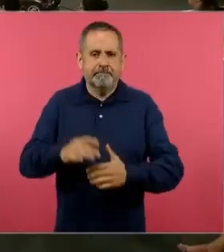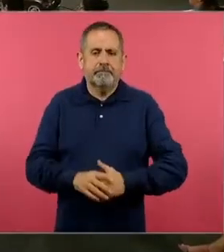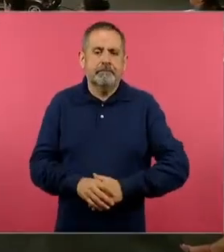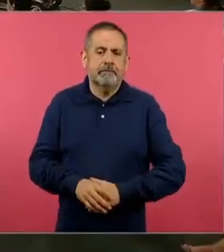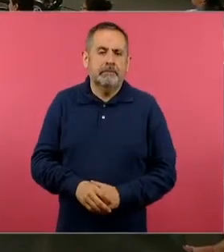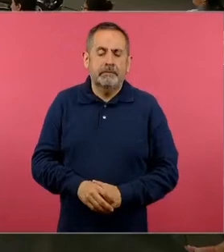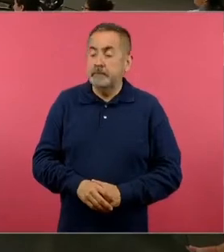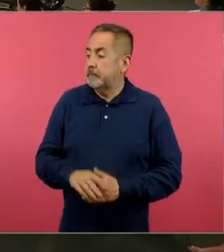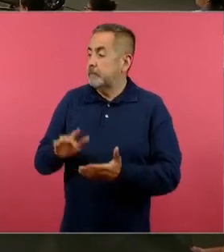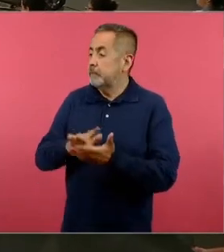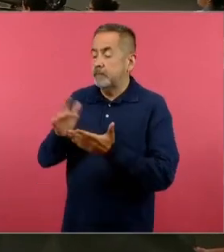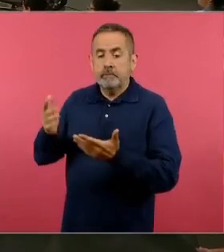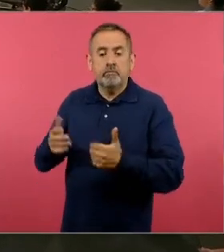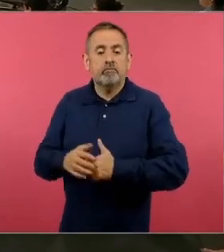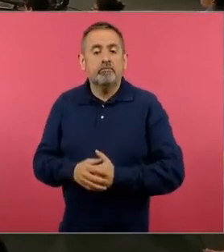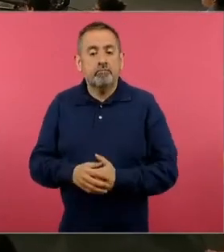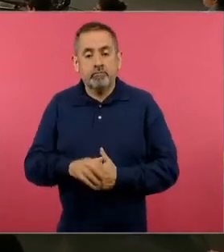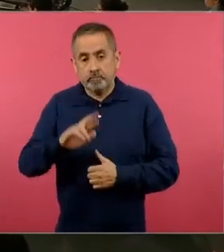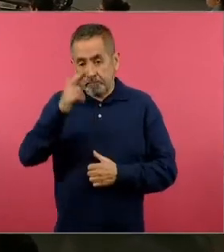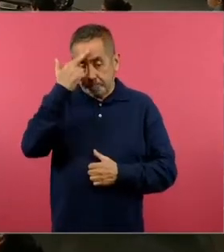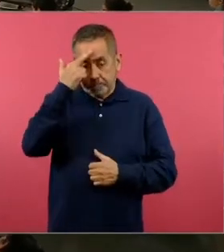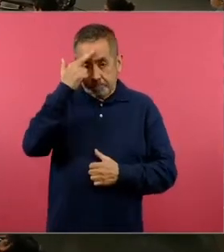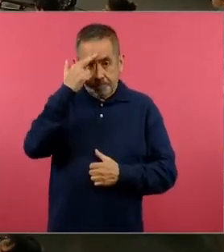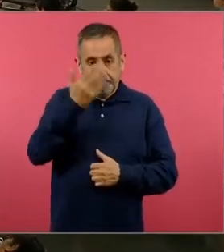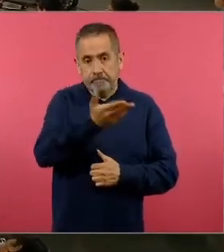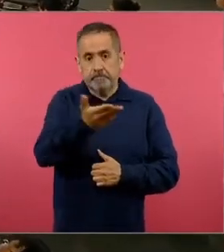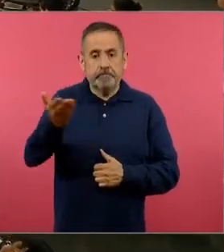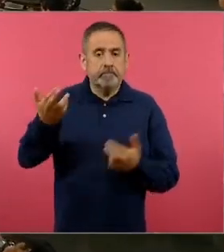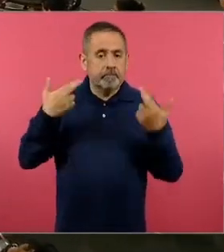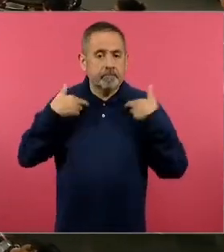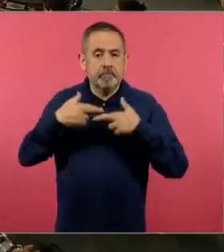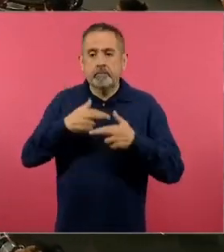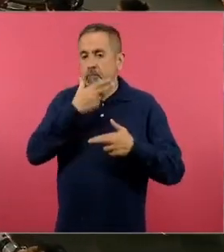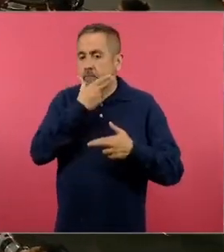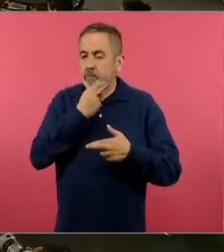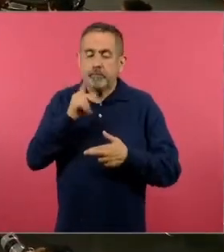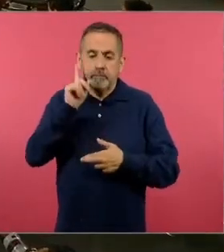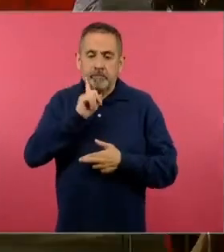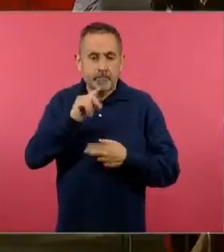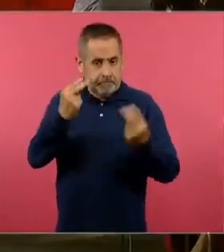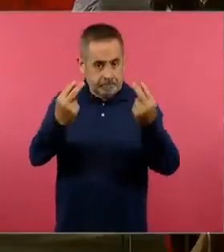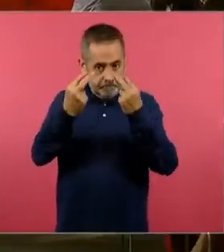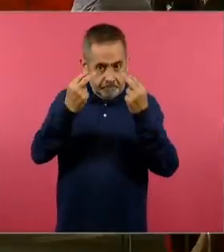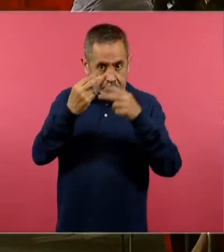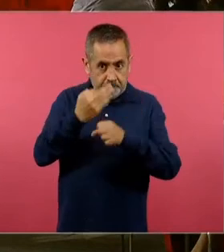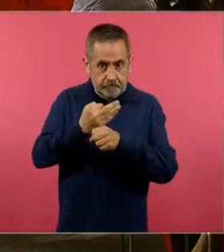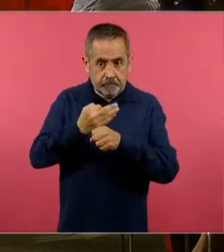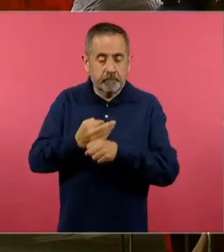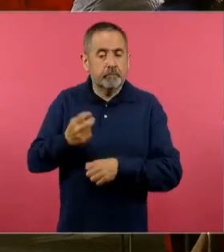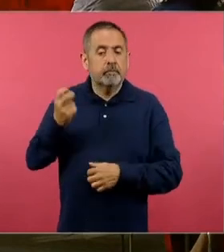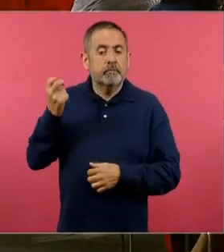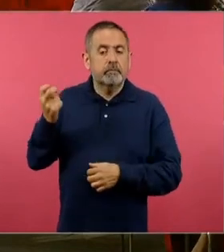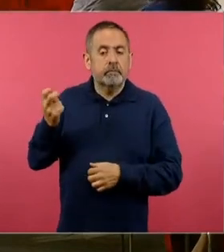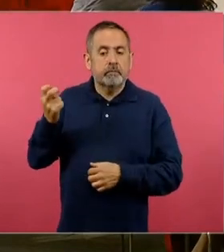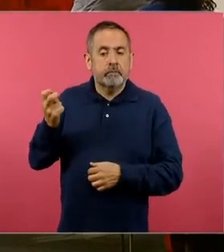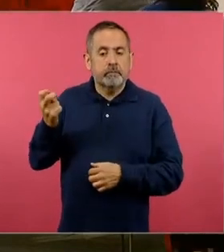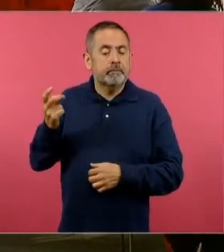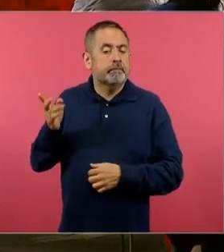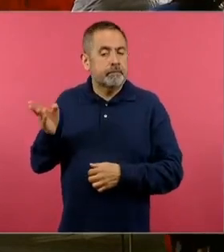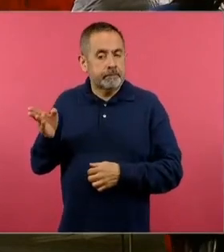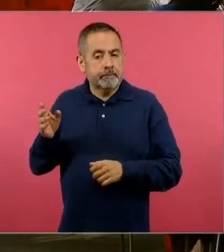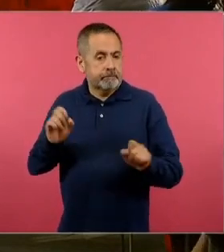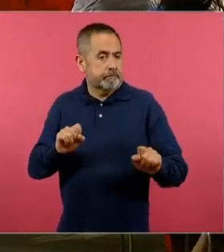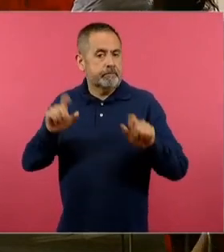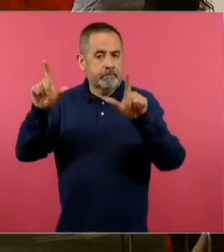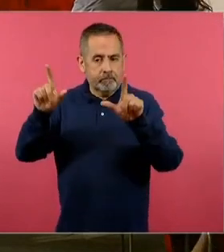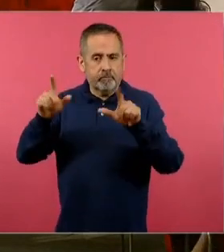gracias Ana Laura le recordamos a las maestras maestros que nos están viendo que este esta última parte de